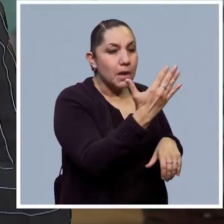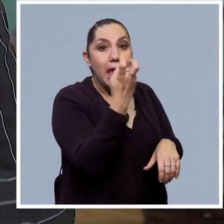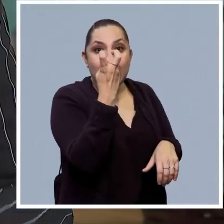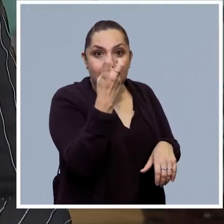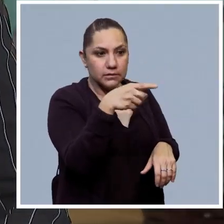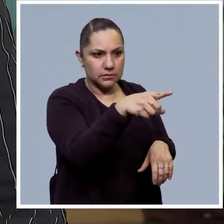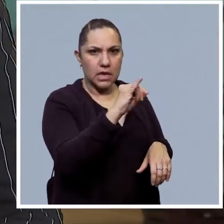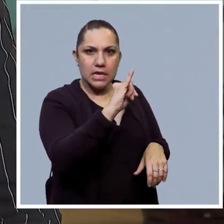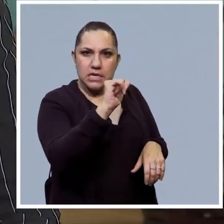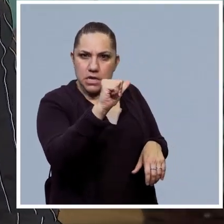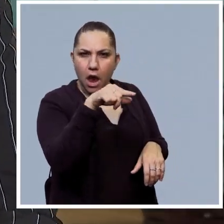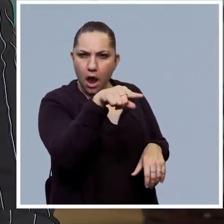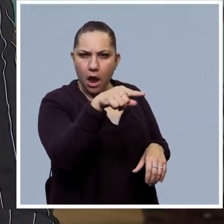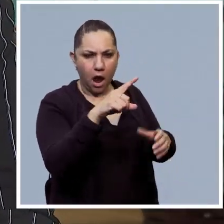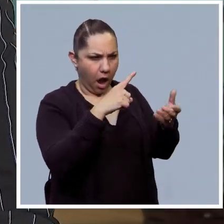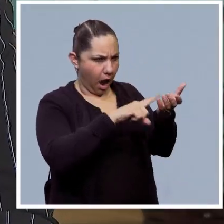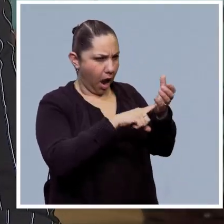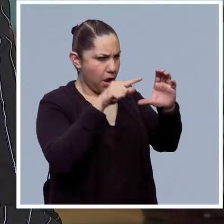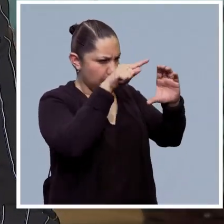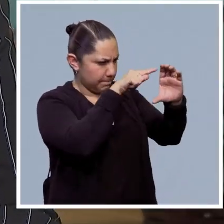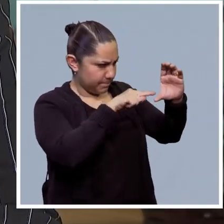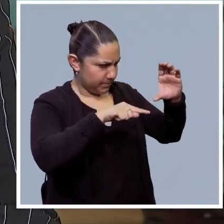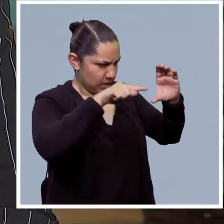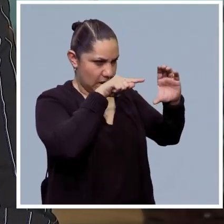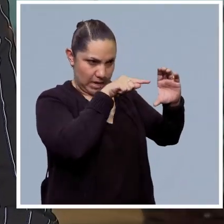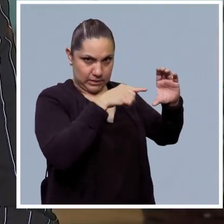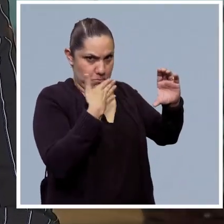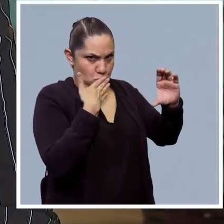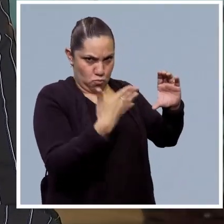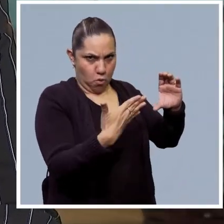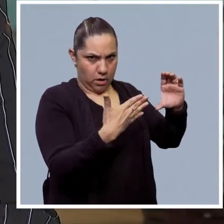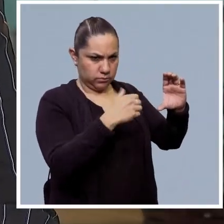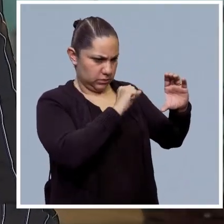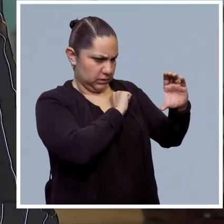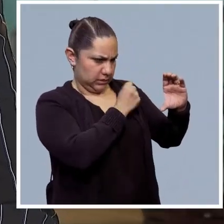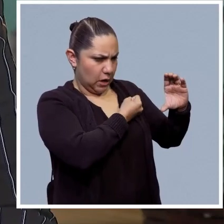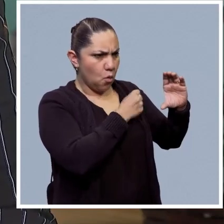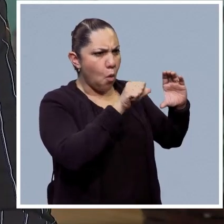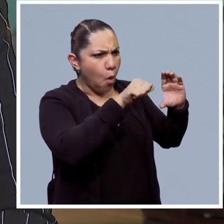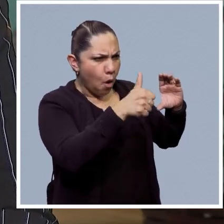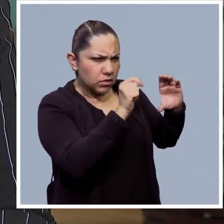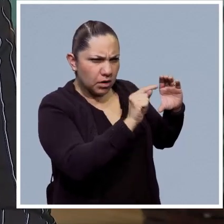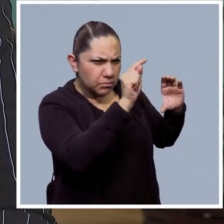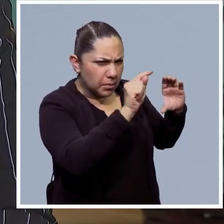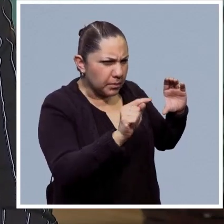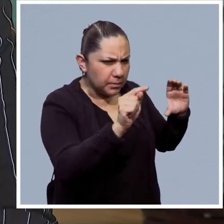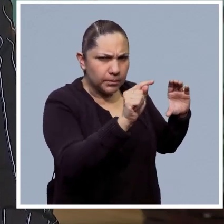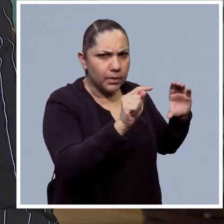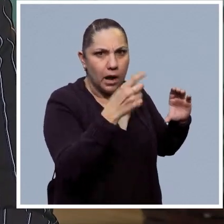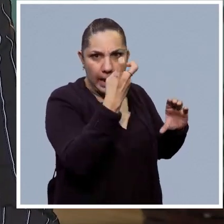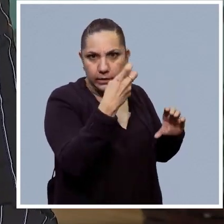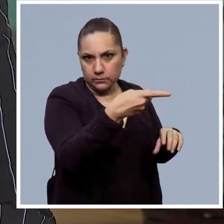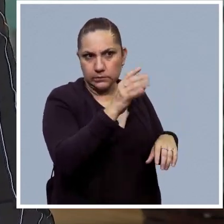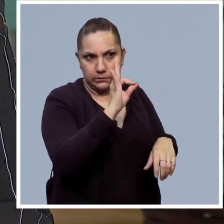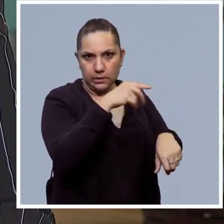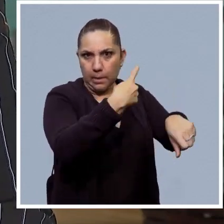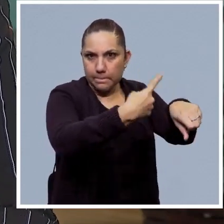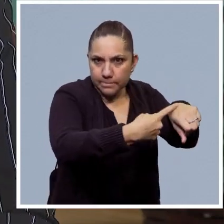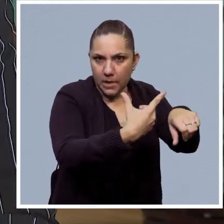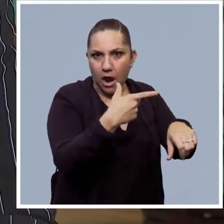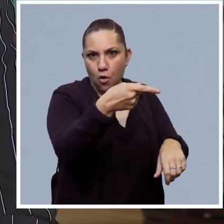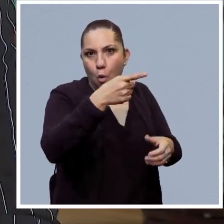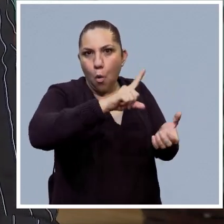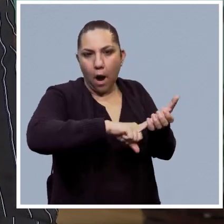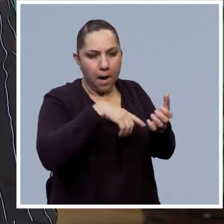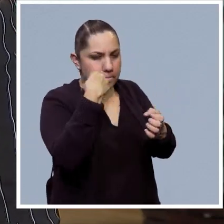entrenamiento para detectar alteraciones que hablen de probarle patología. Y nos puede ayudar, por ejemplo, para tamizaje. Qué padre sería que